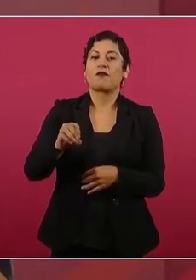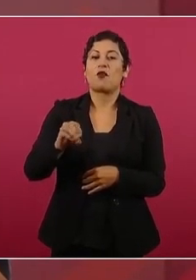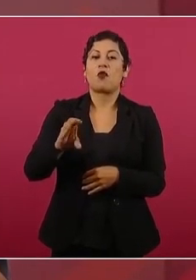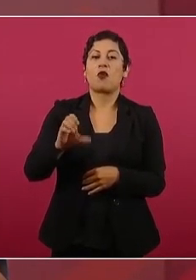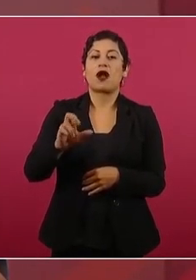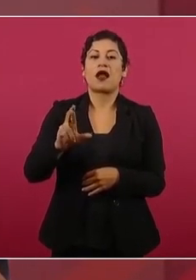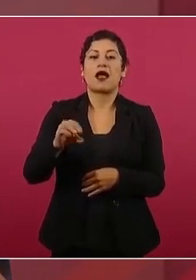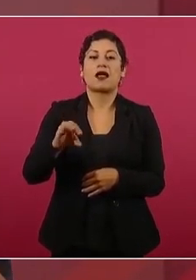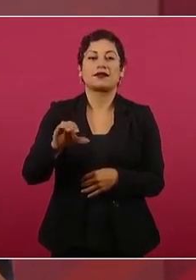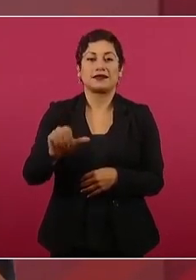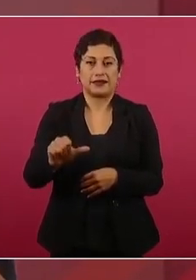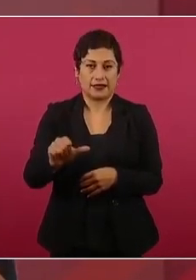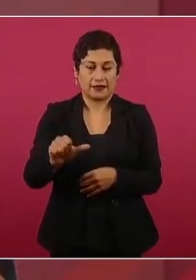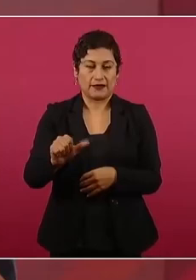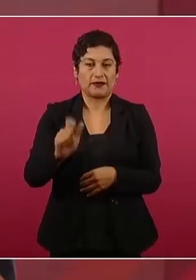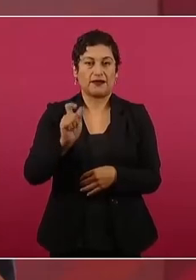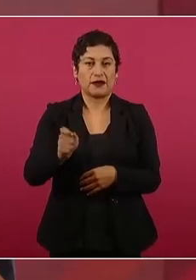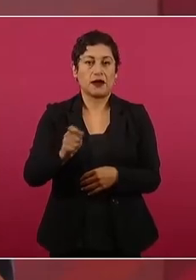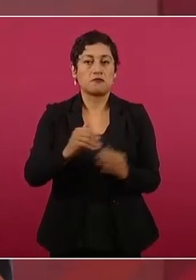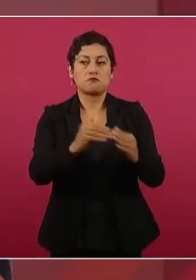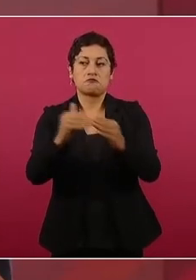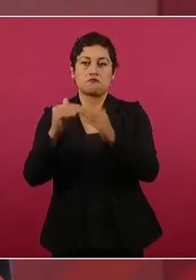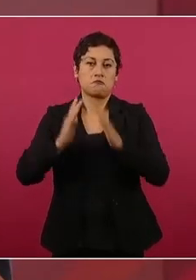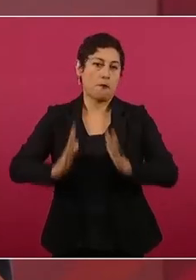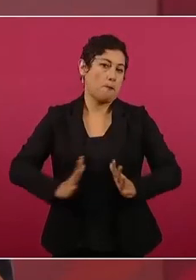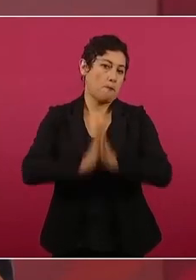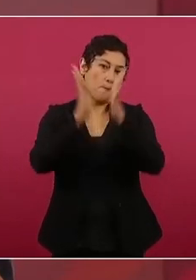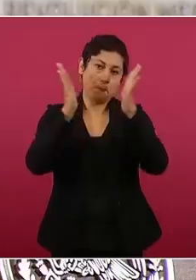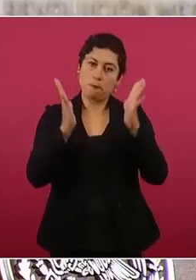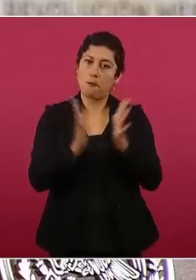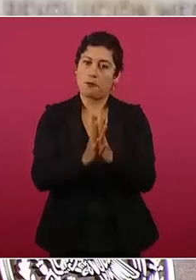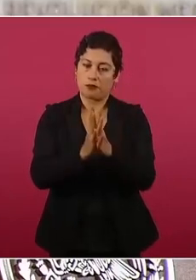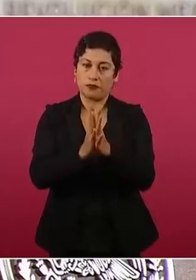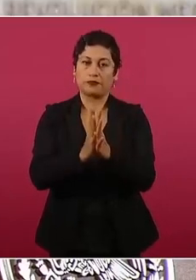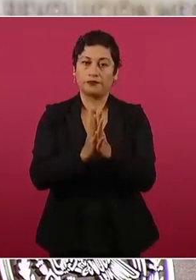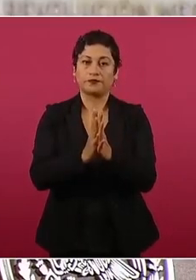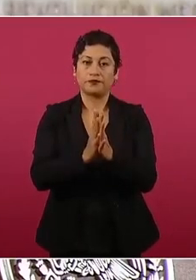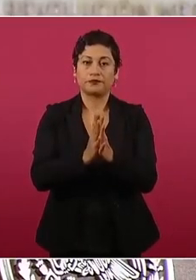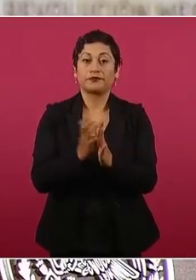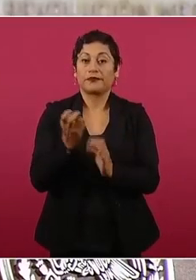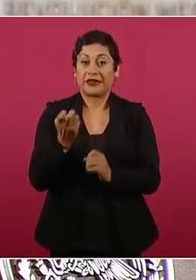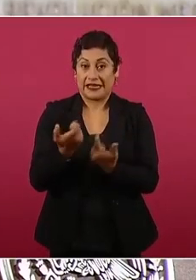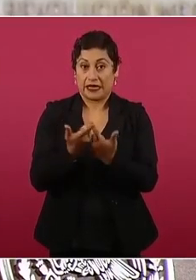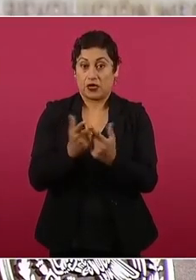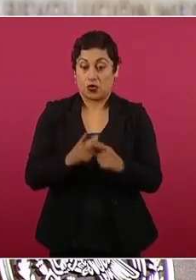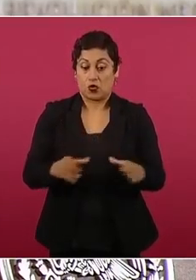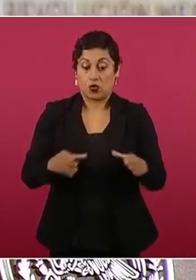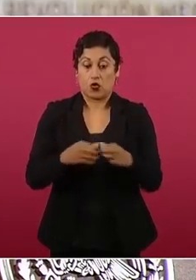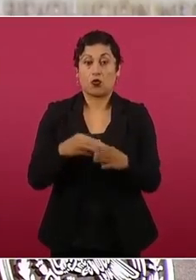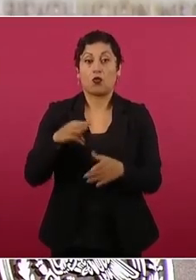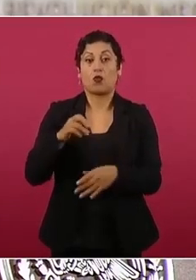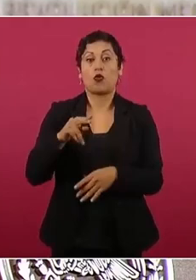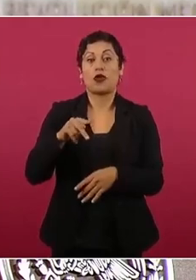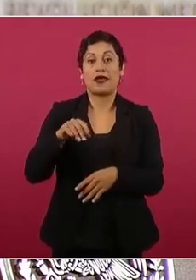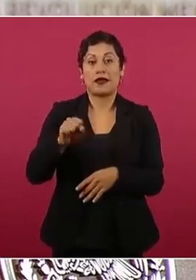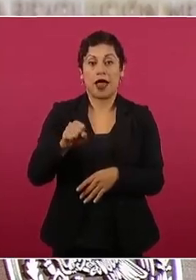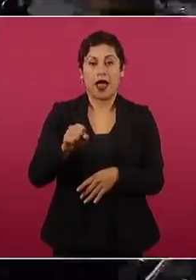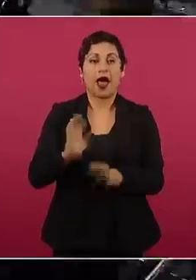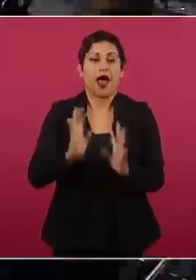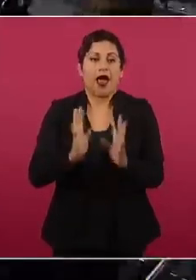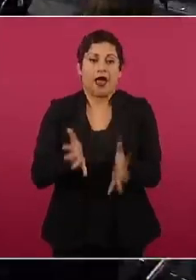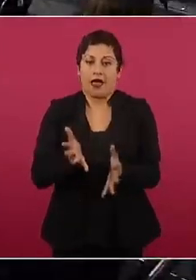Y ya en Morena y en todos los partidos, pues los ciudadanos